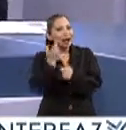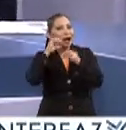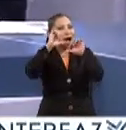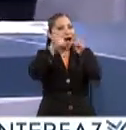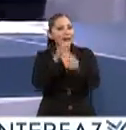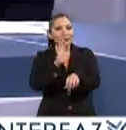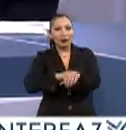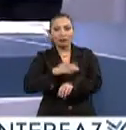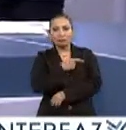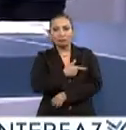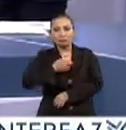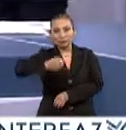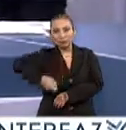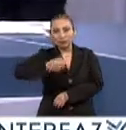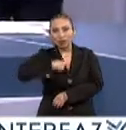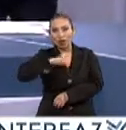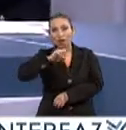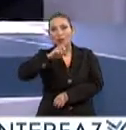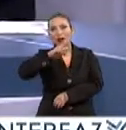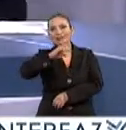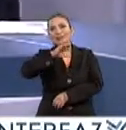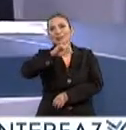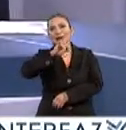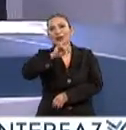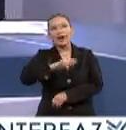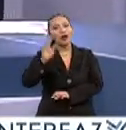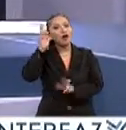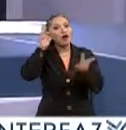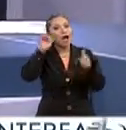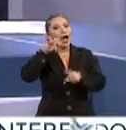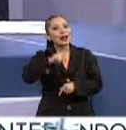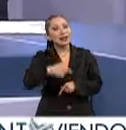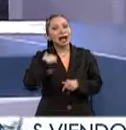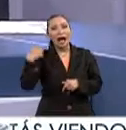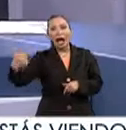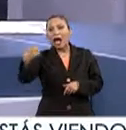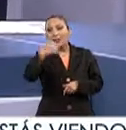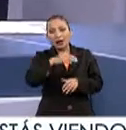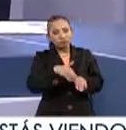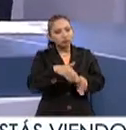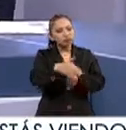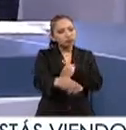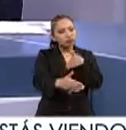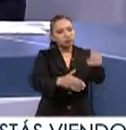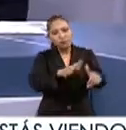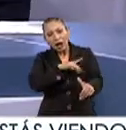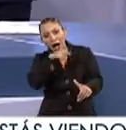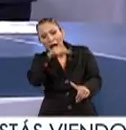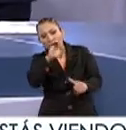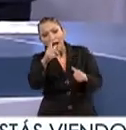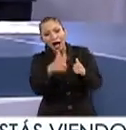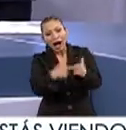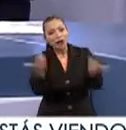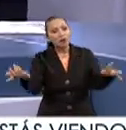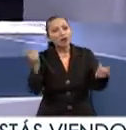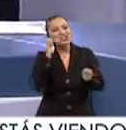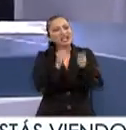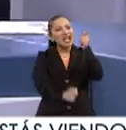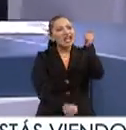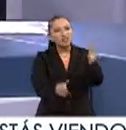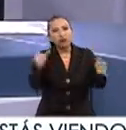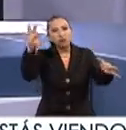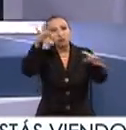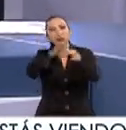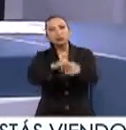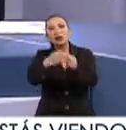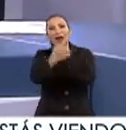el arte. Mucho más. Saludo con mucho gusto a compañero Omar Cepeda. Omar, ¿cómo estás? Hola, Ana Cris. Así es, en cada paso que damos tiene que ver algún concepto o alguna definición